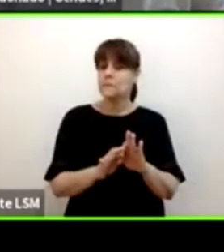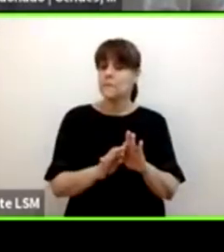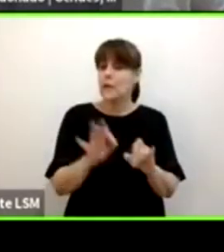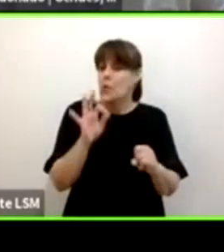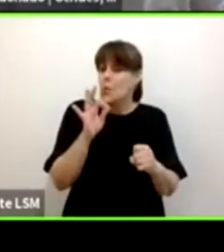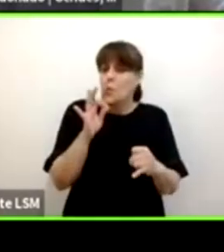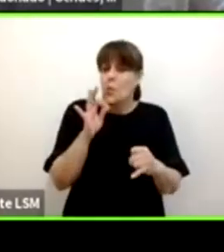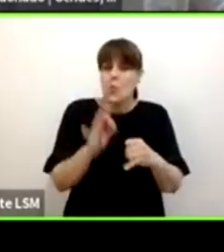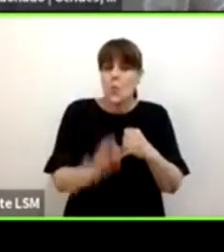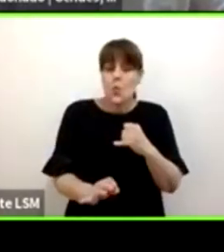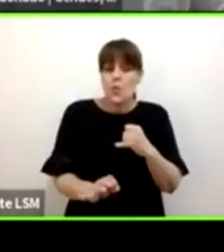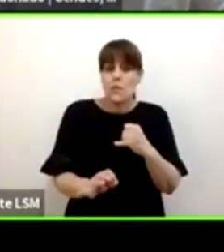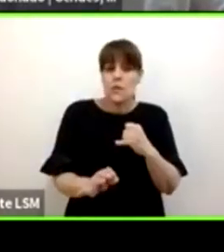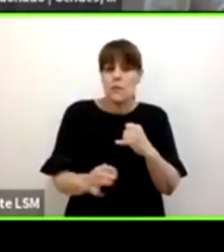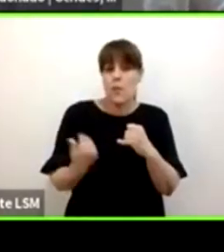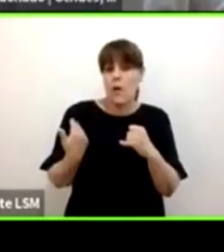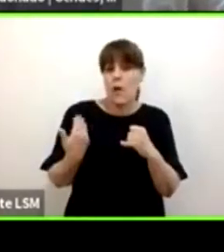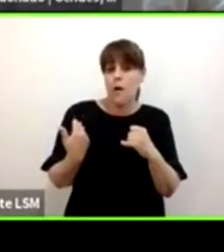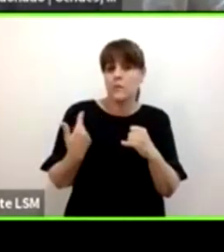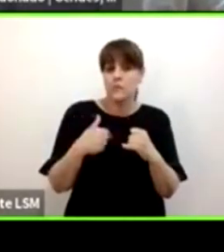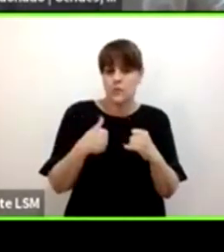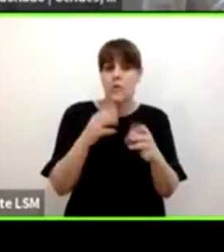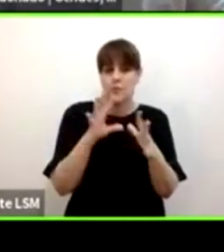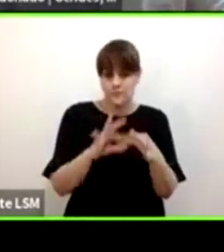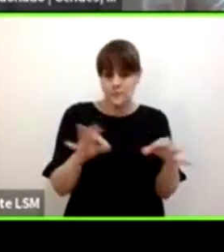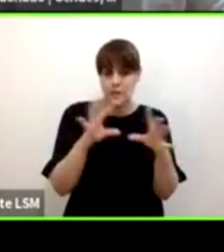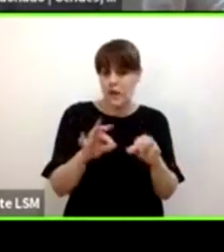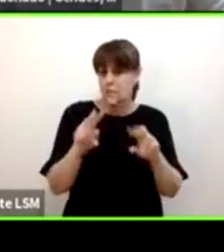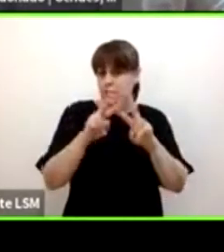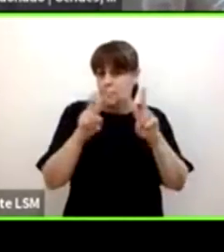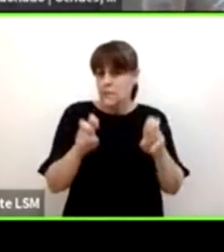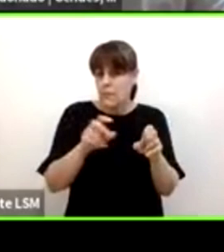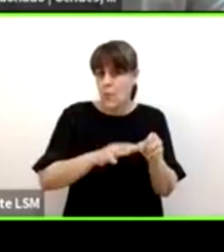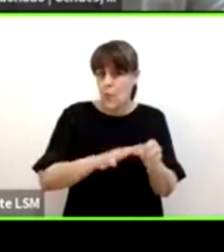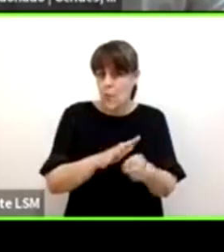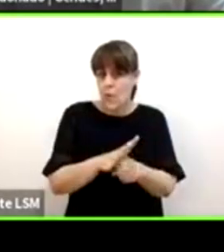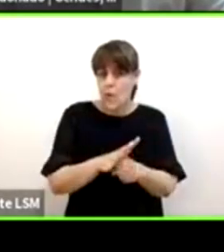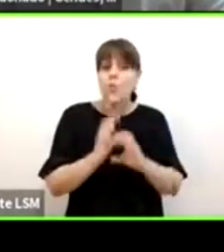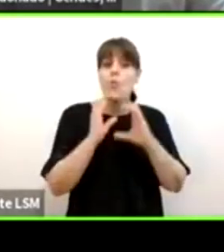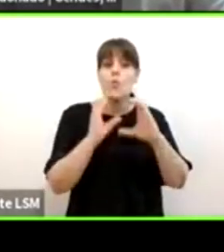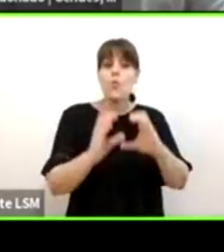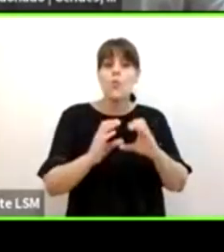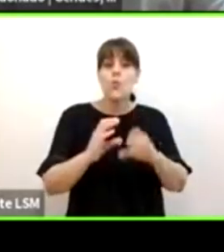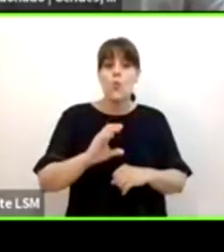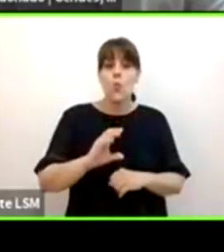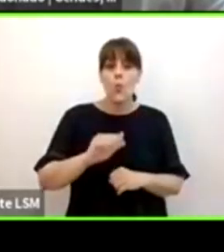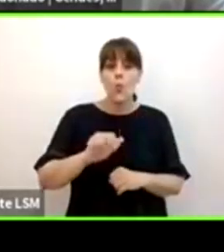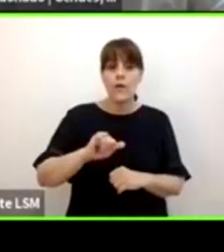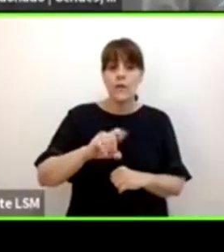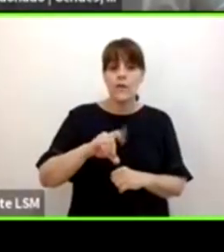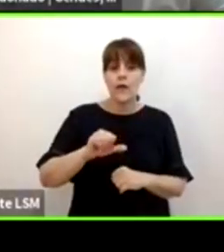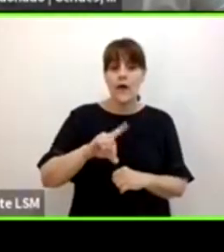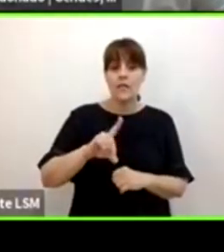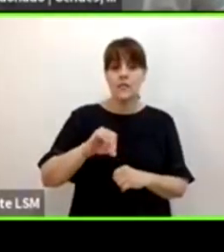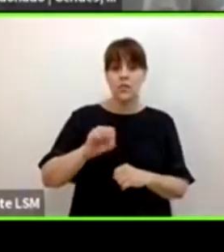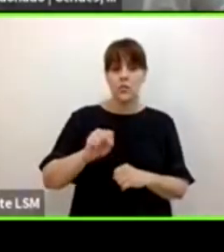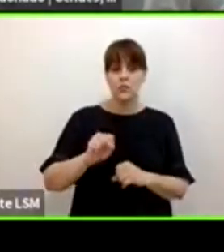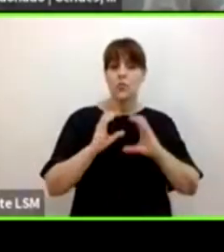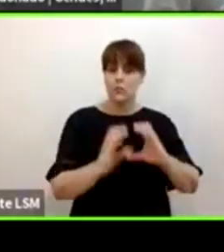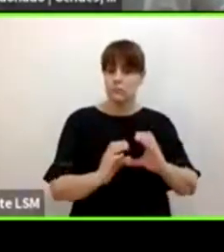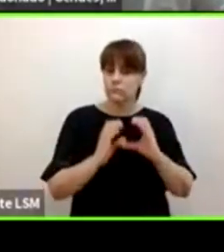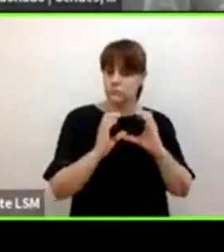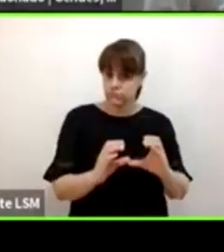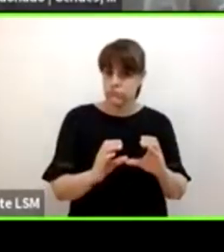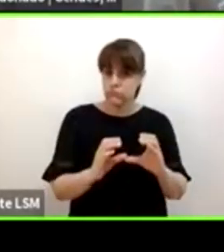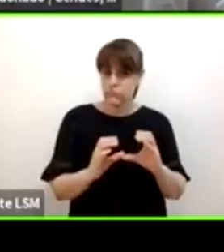parte que les estaba platicando respecto de los cuidados coincido plenamente